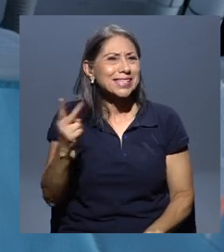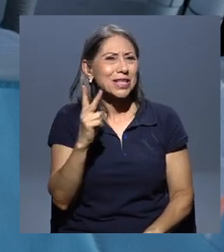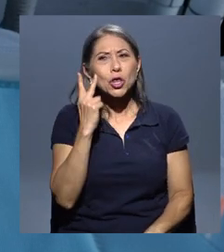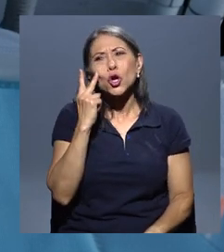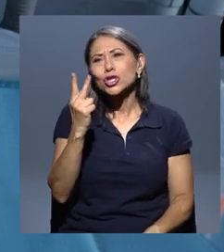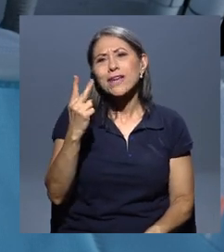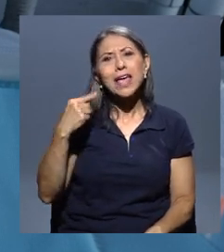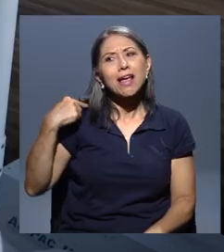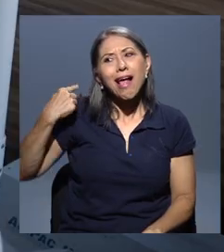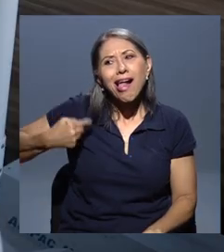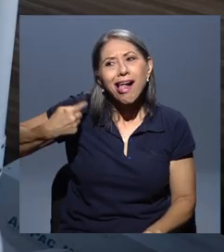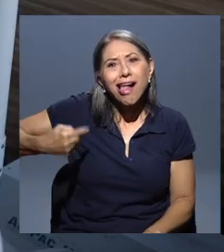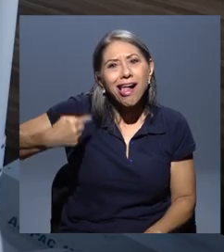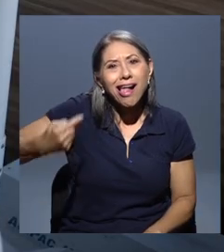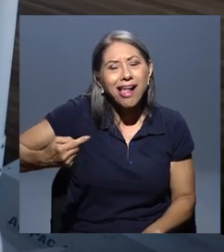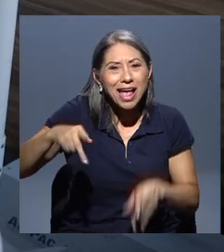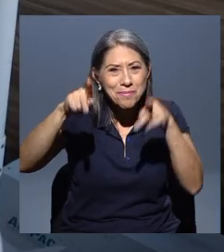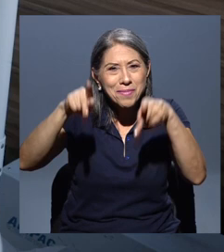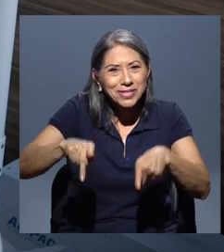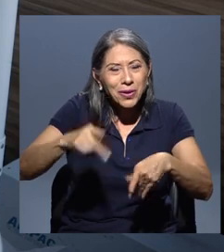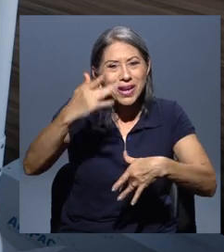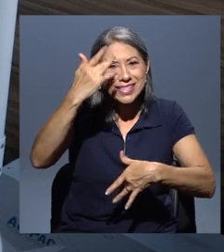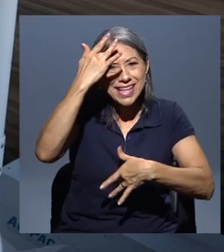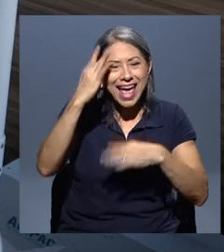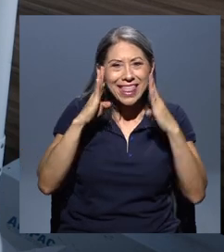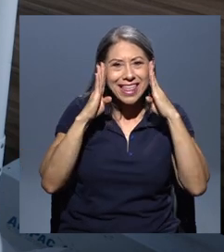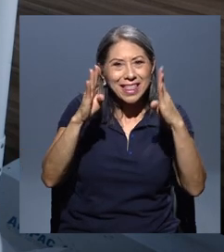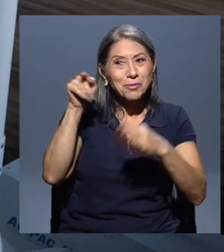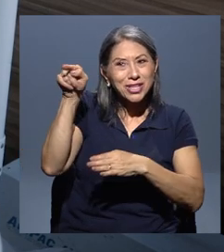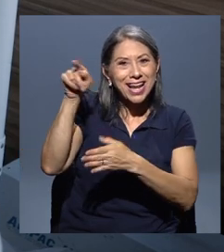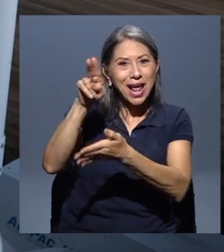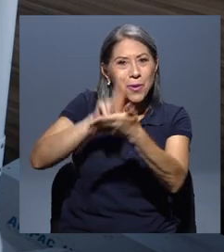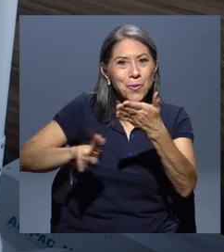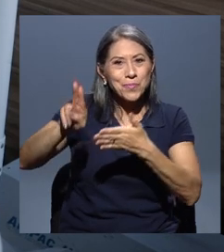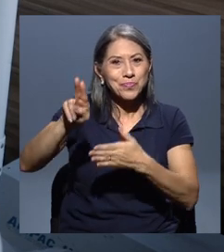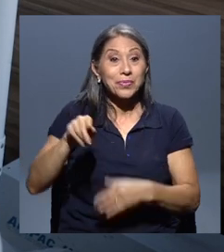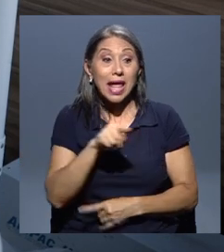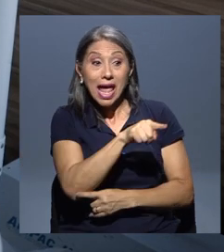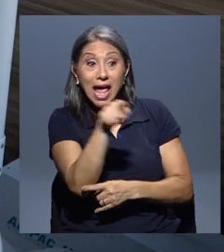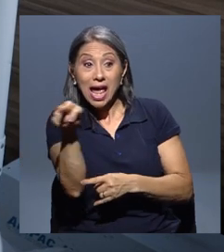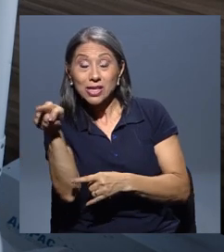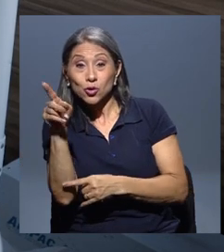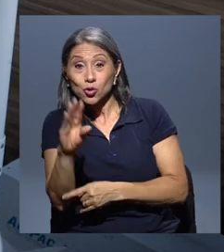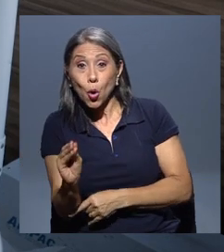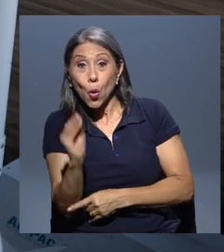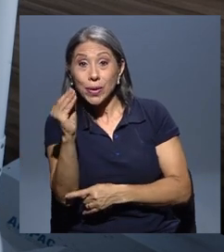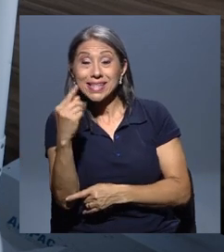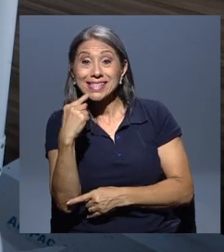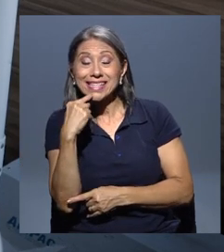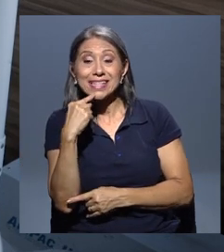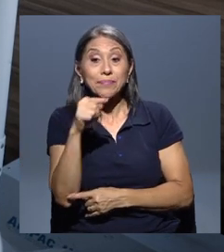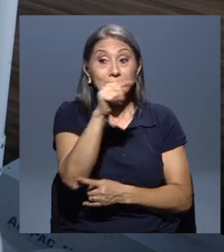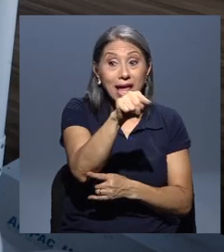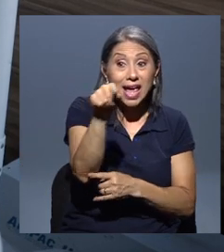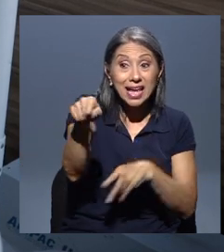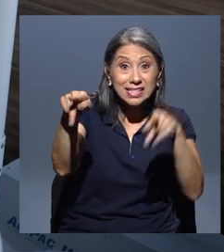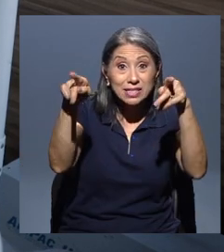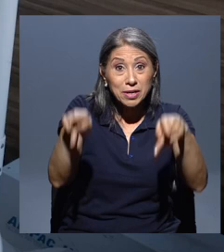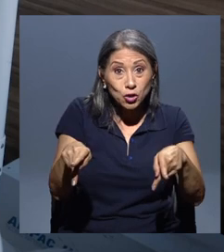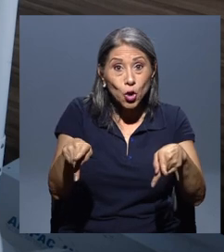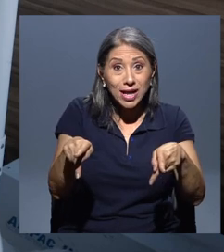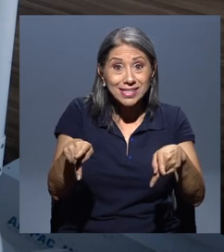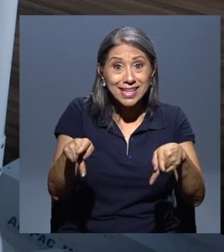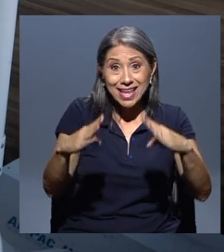tan comúnmente en los pacientes que vemos en la U. Los jóvenes afirman que aunque la salud dental de estos pacientes suele ser bastante